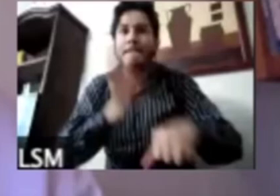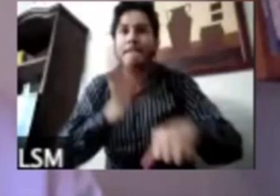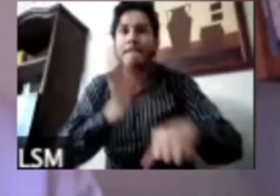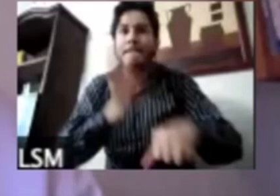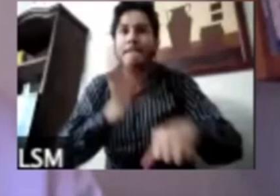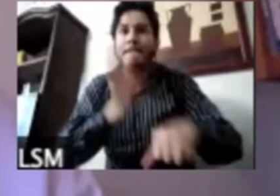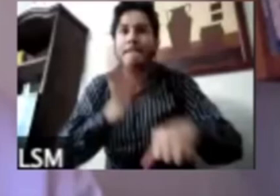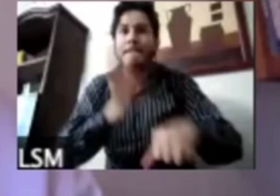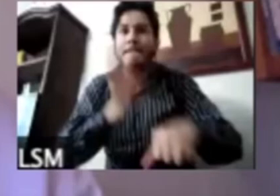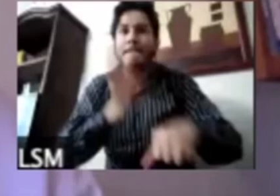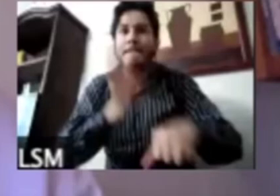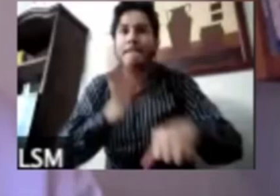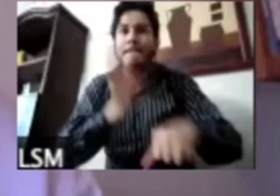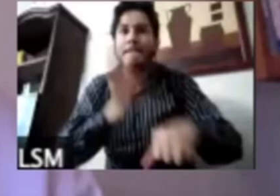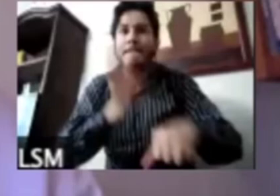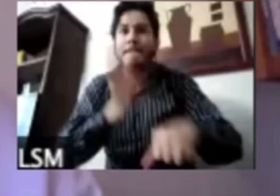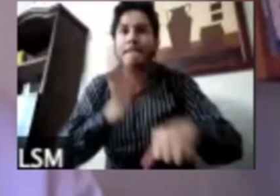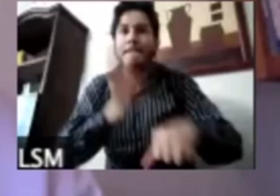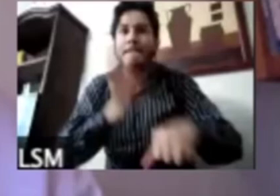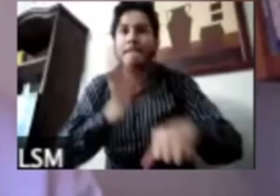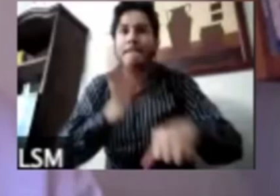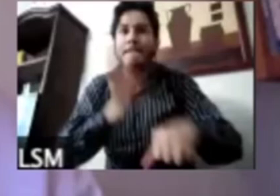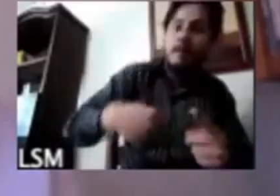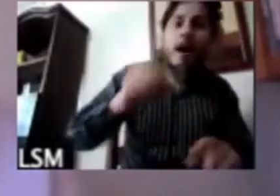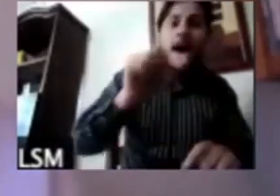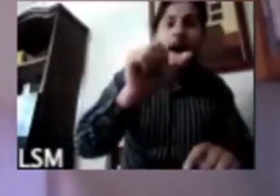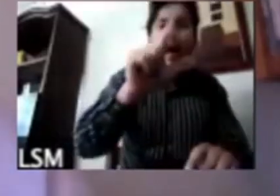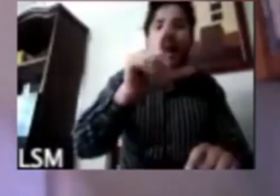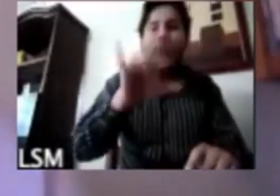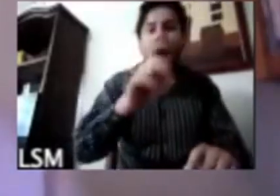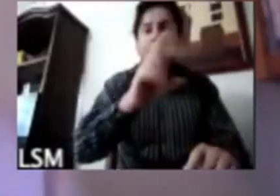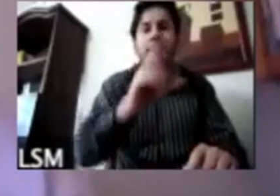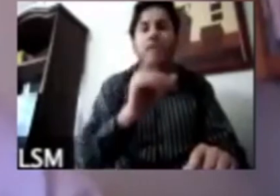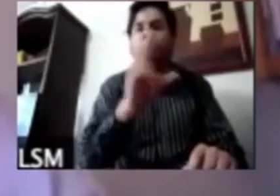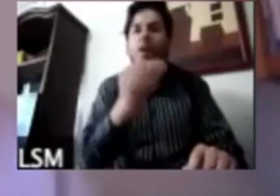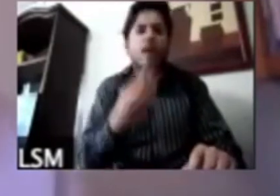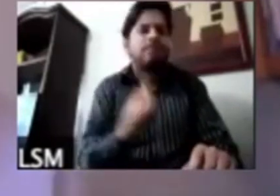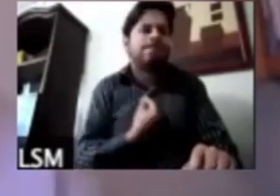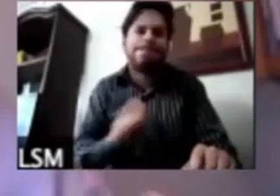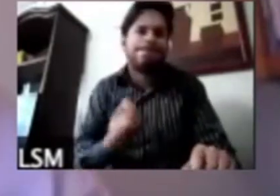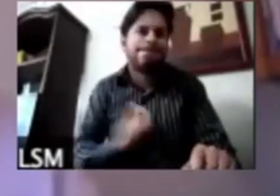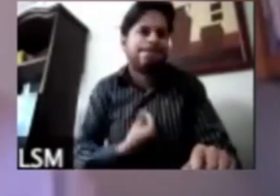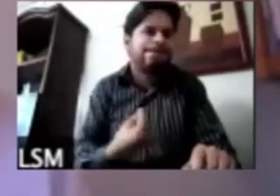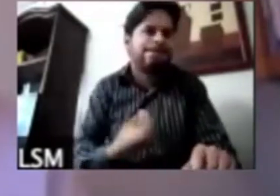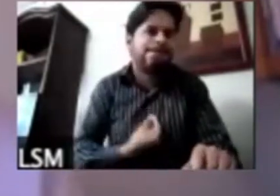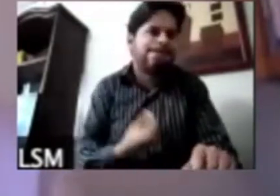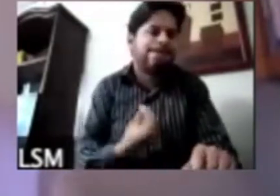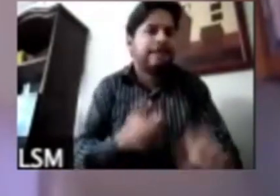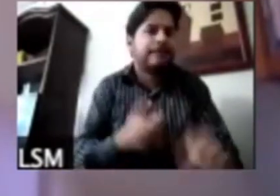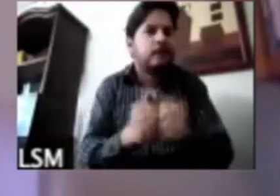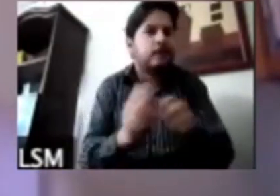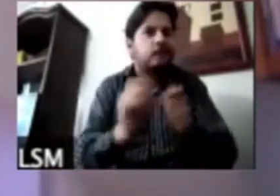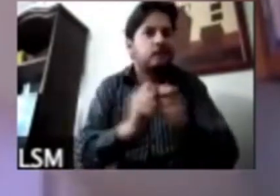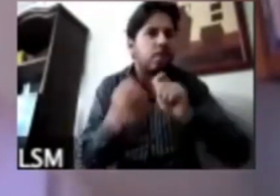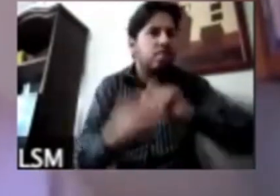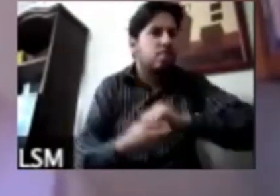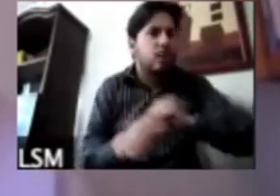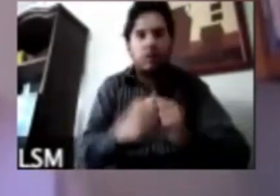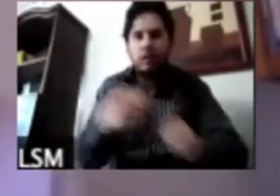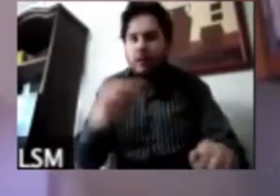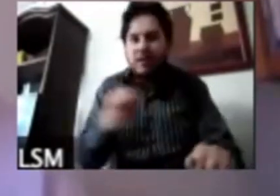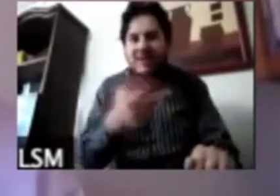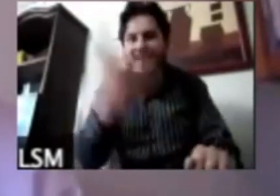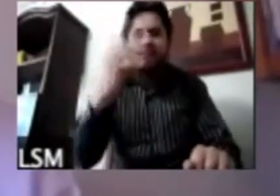Alejandro de intolerancia sobre que no es que se traduce en discriminación pues al sector salud